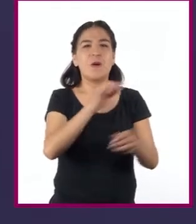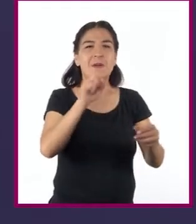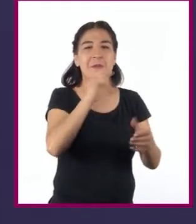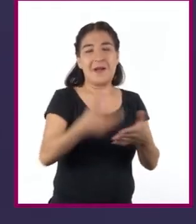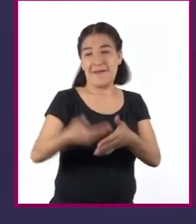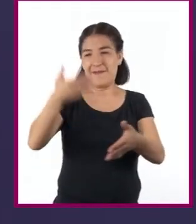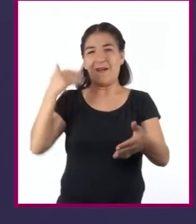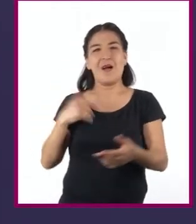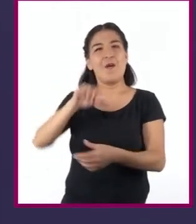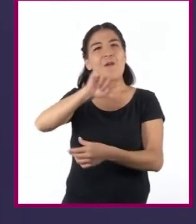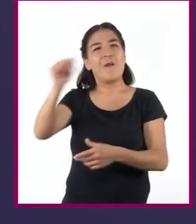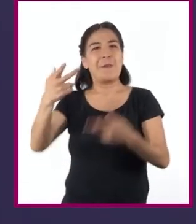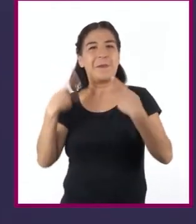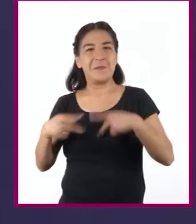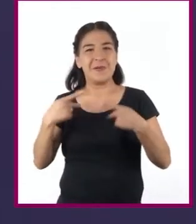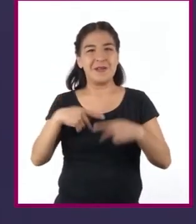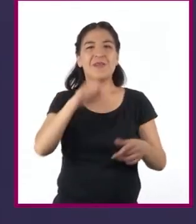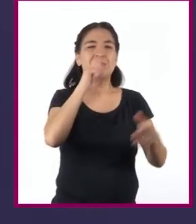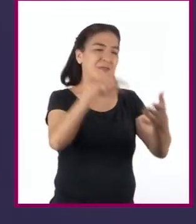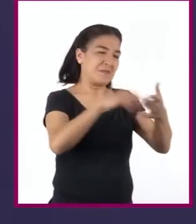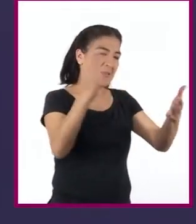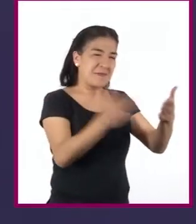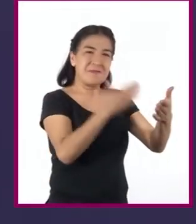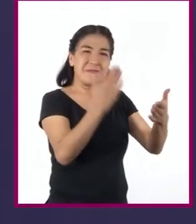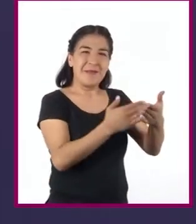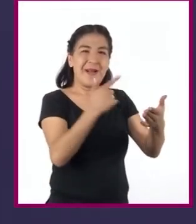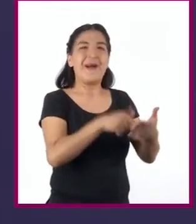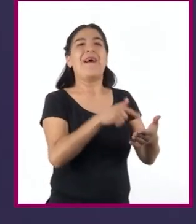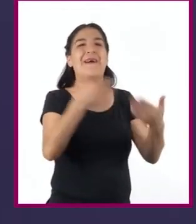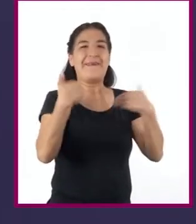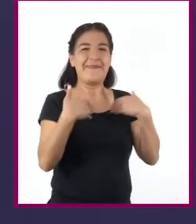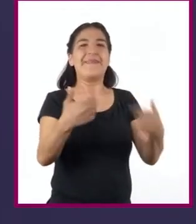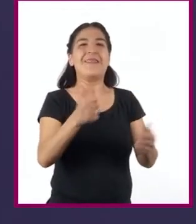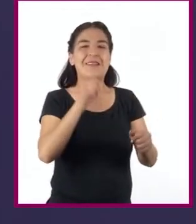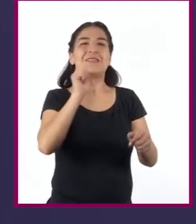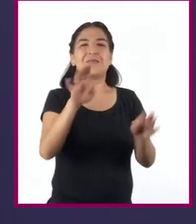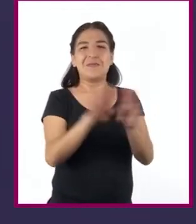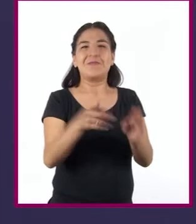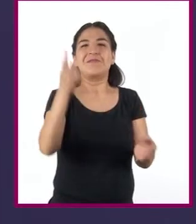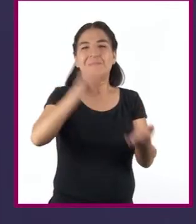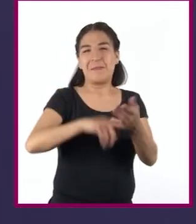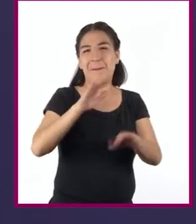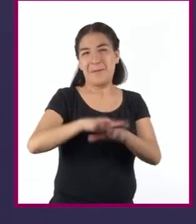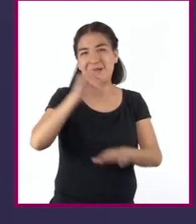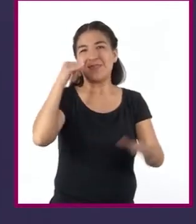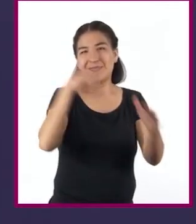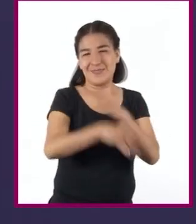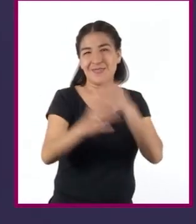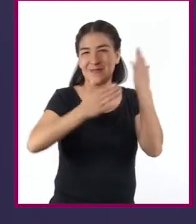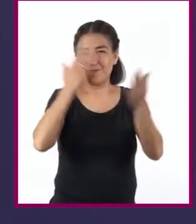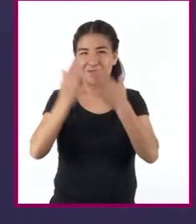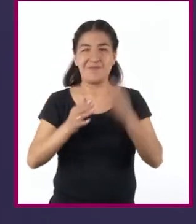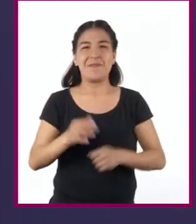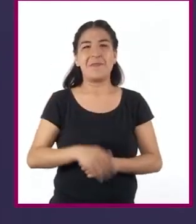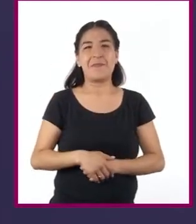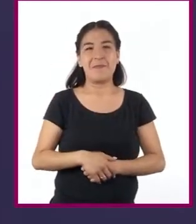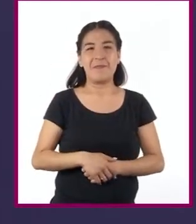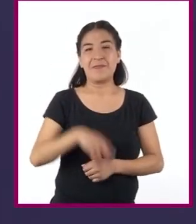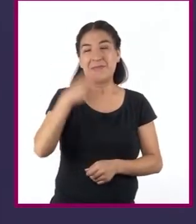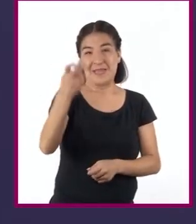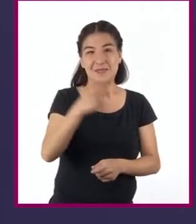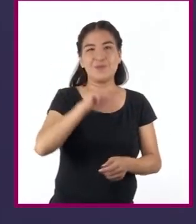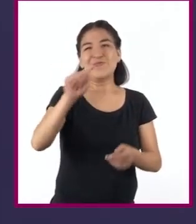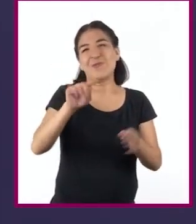realizó otro con el propósito de ampliar el objeto de estudio y aportar nuevos elementos. Dentro del campo